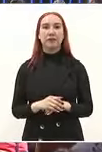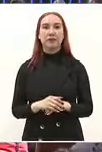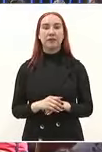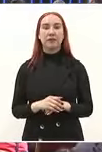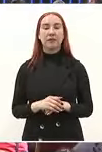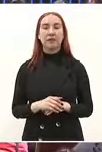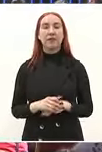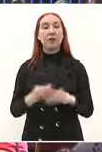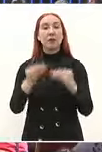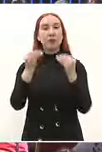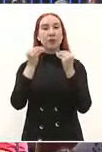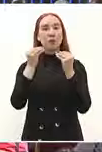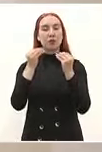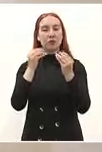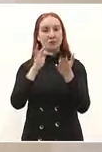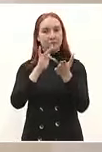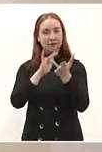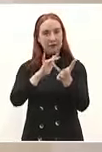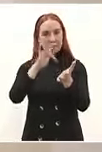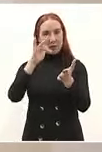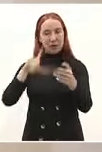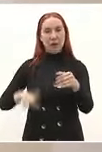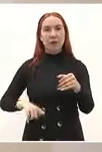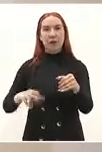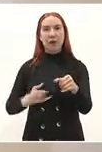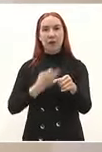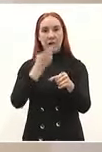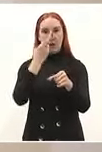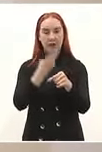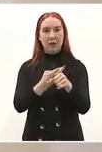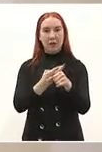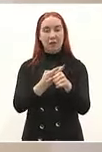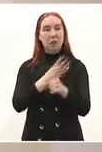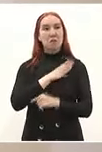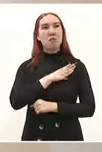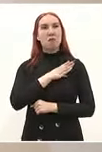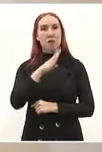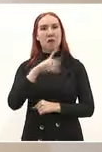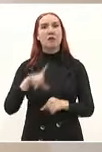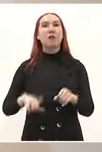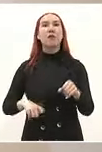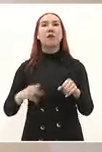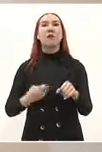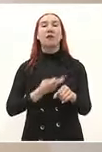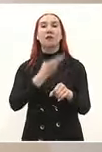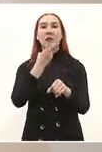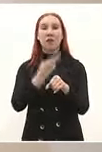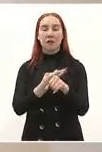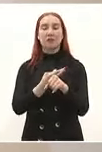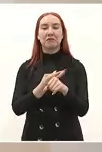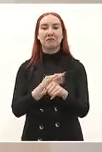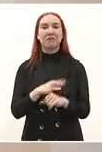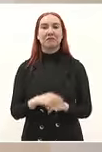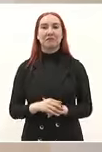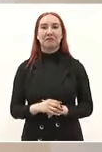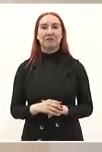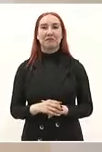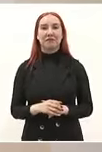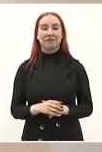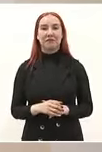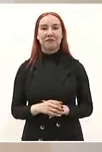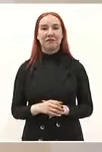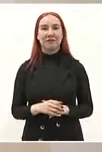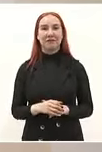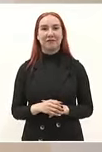muchas gracias al gobernador tiene un buen gobernador no le gusta mucho a los a